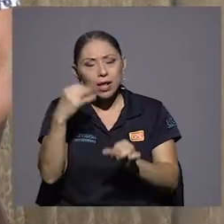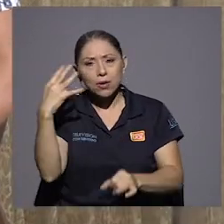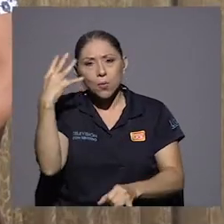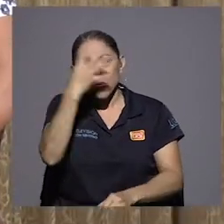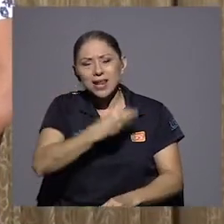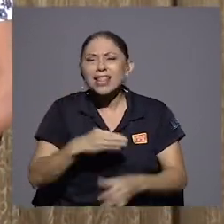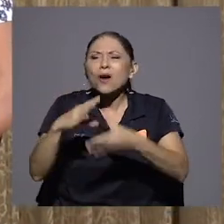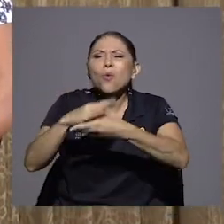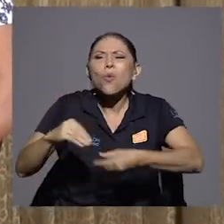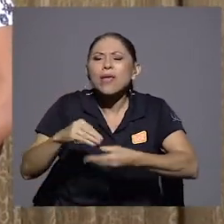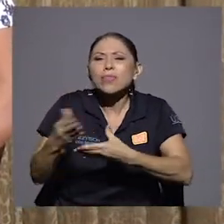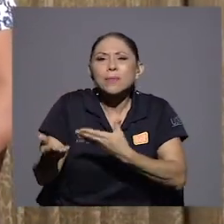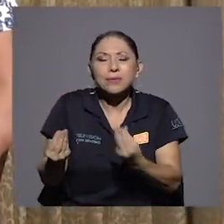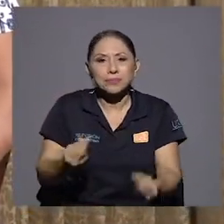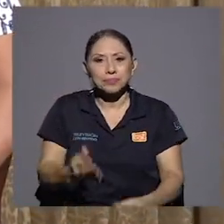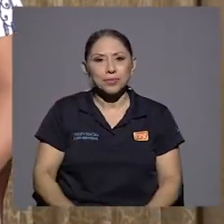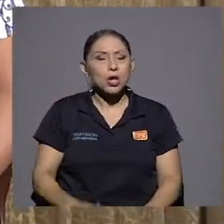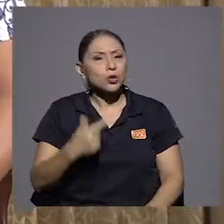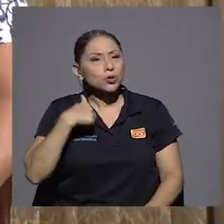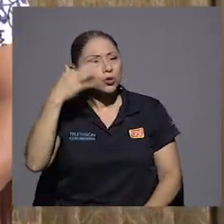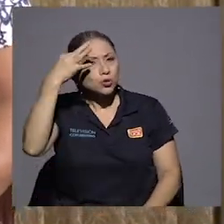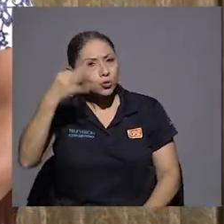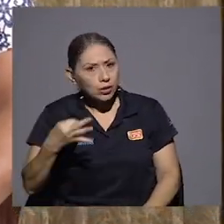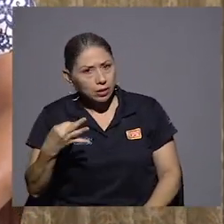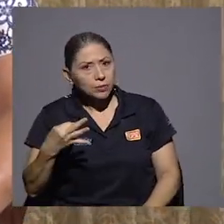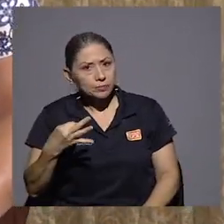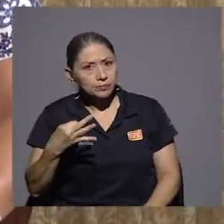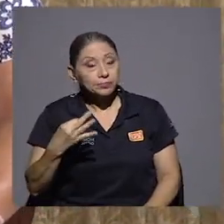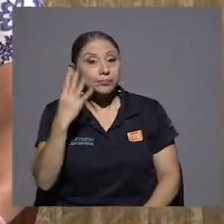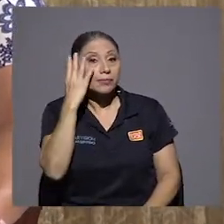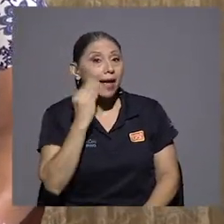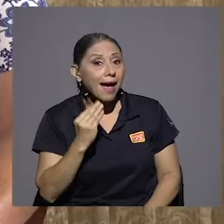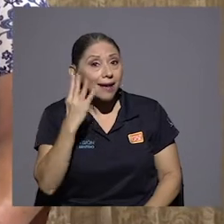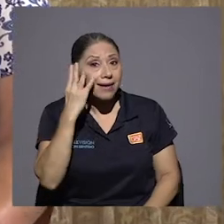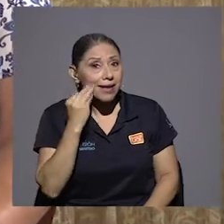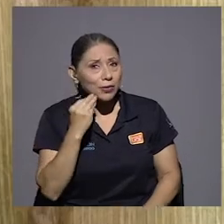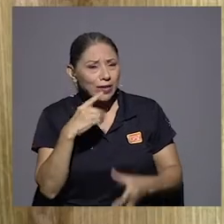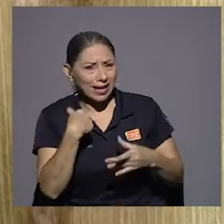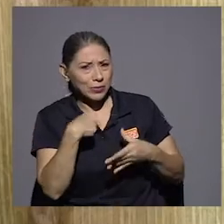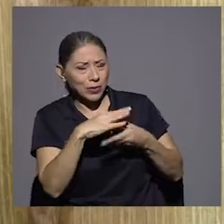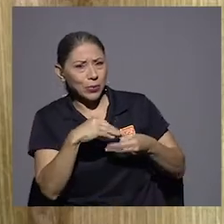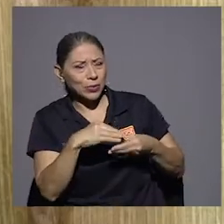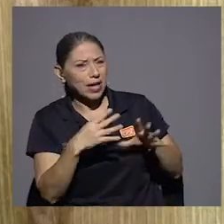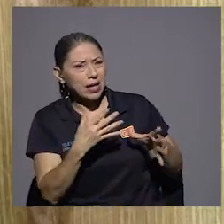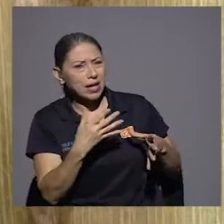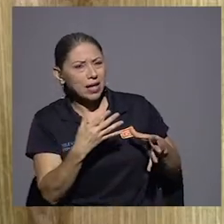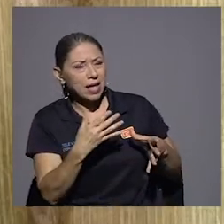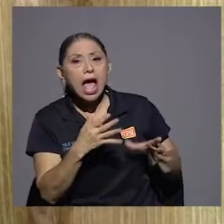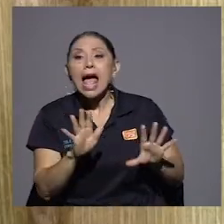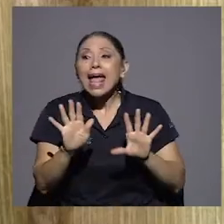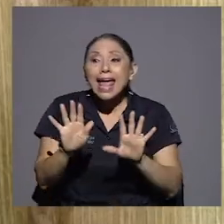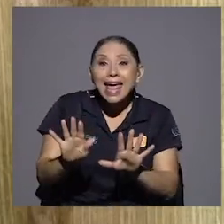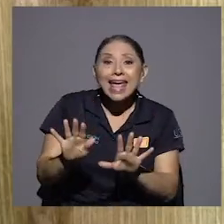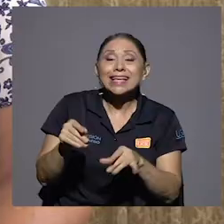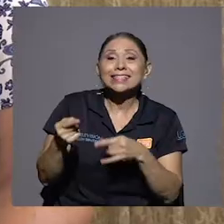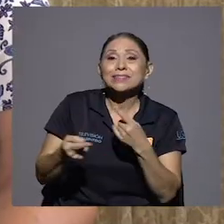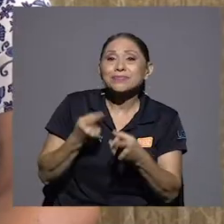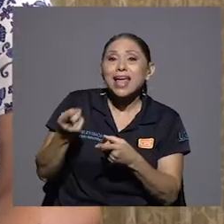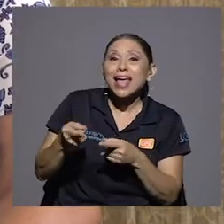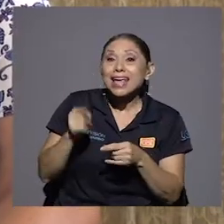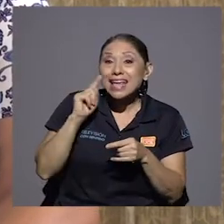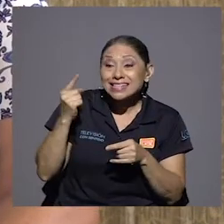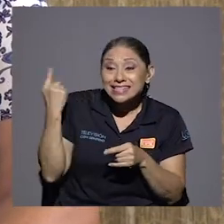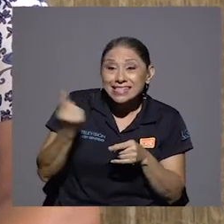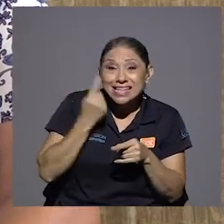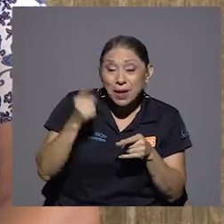Cuénteme esa anécdota, por favor. Yo creo que la anécdota que te conté, si no. Era ese armarito que siempre estaba a la puerta